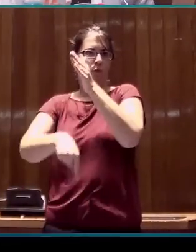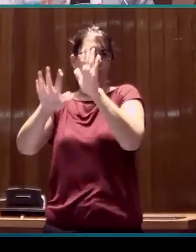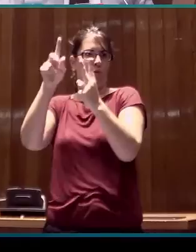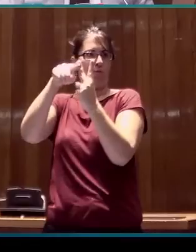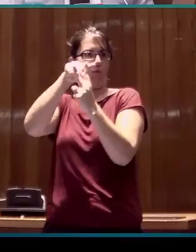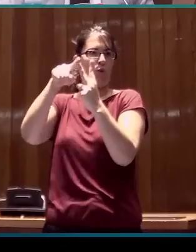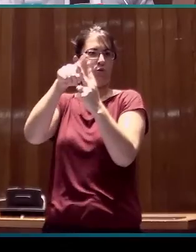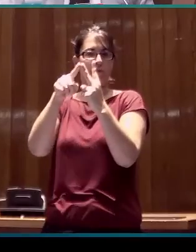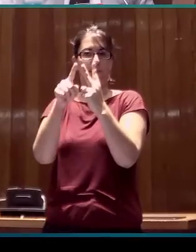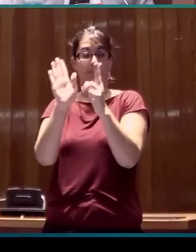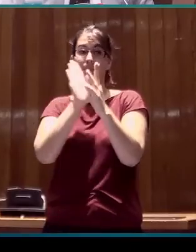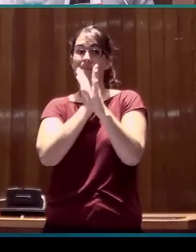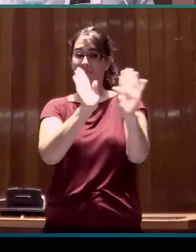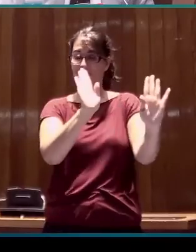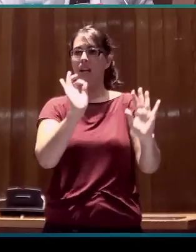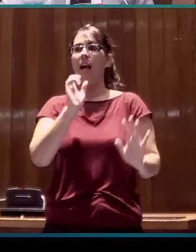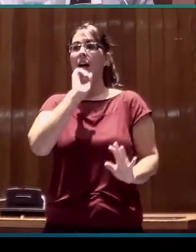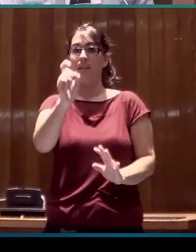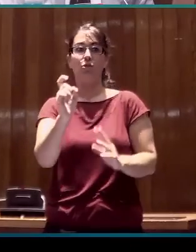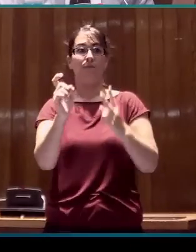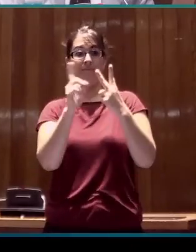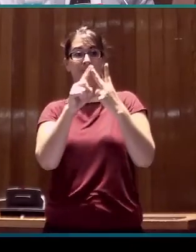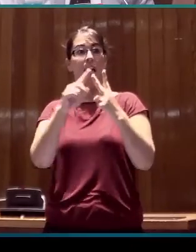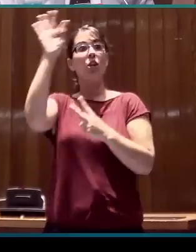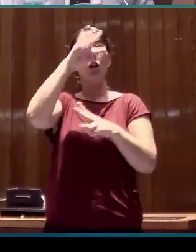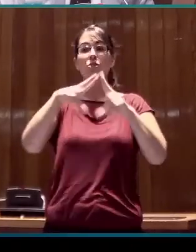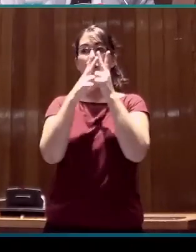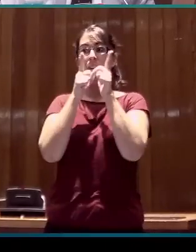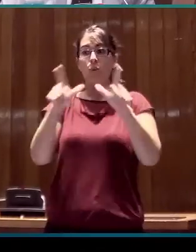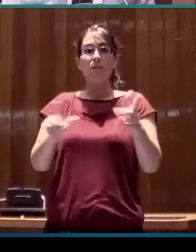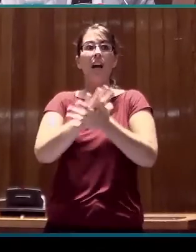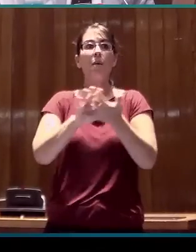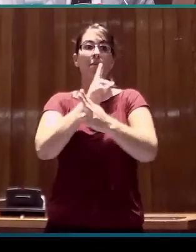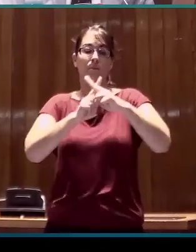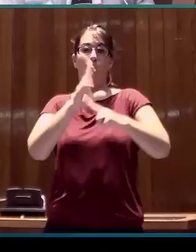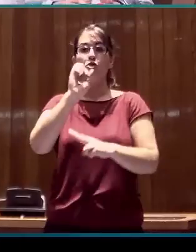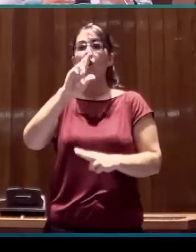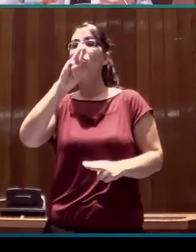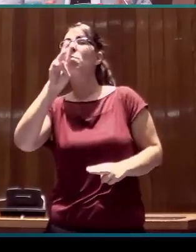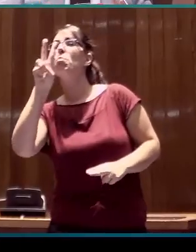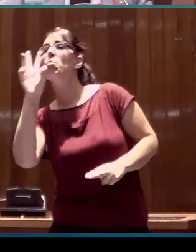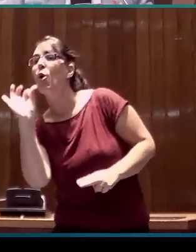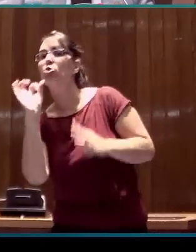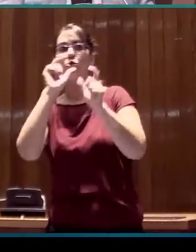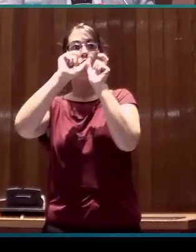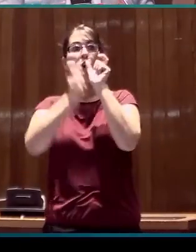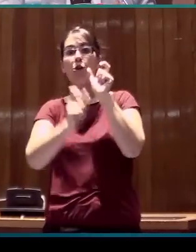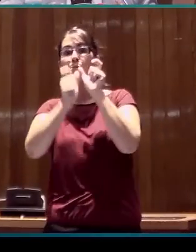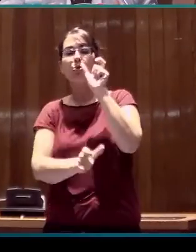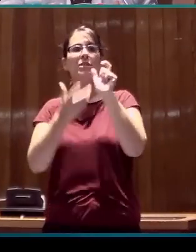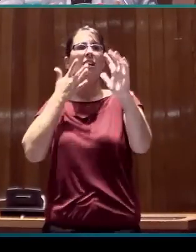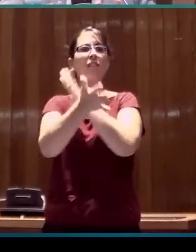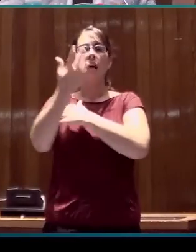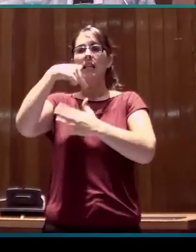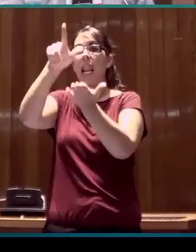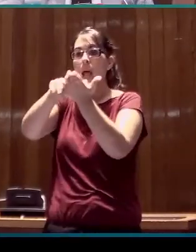a pie de página en este punto. La teoría sociolingüística habla de corpus en ese sentido, de caracterizar la lengua en un momento